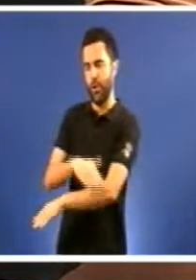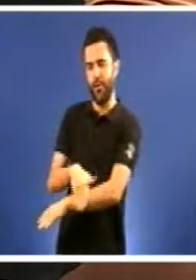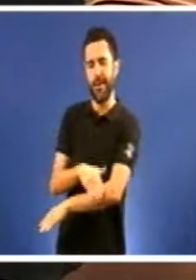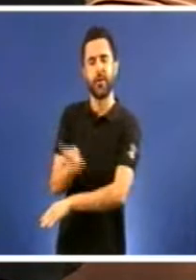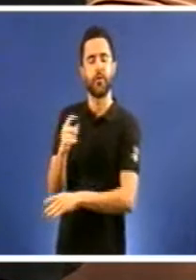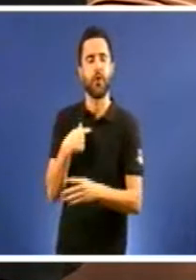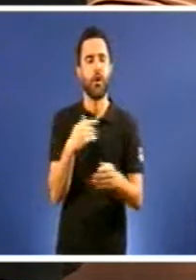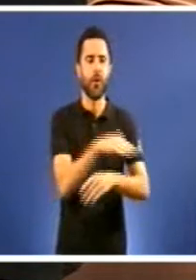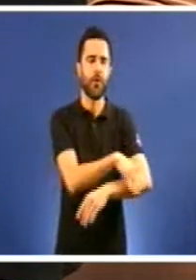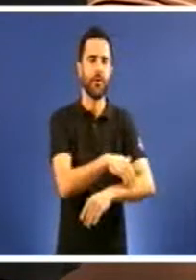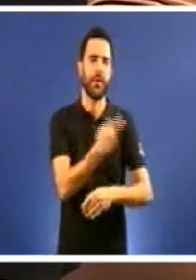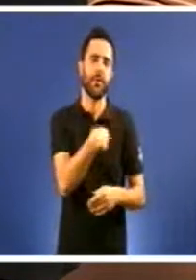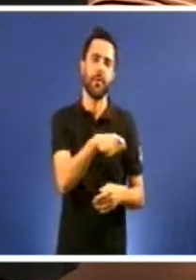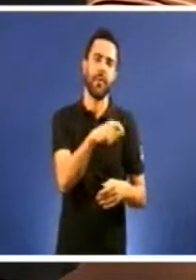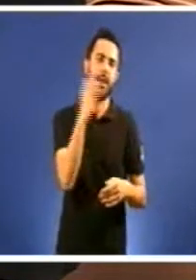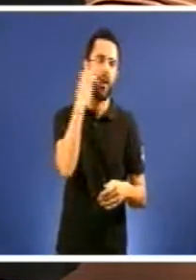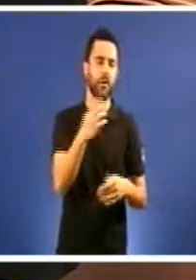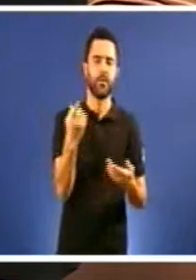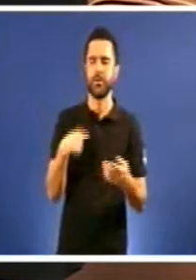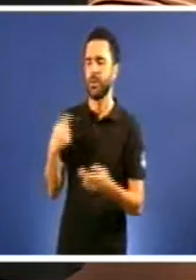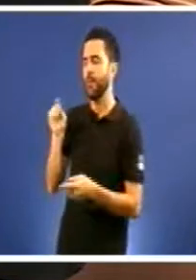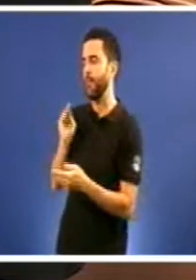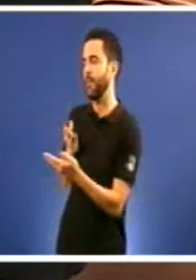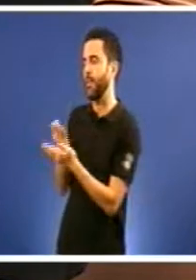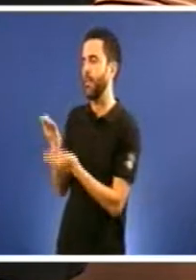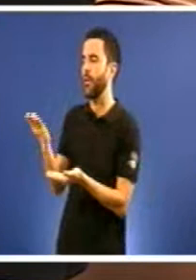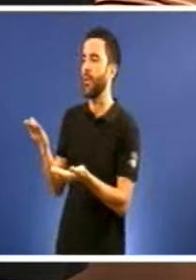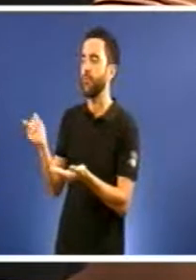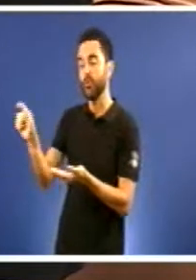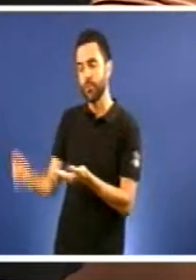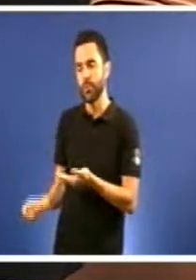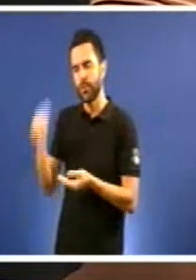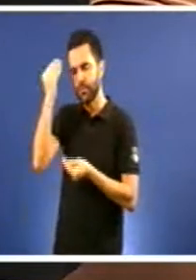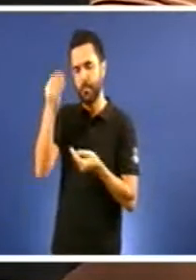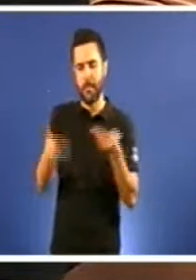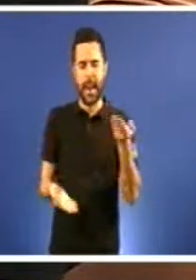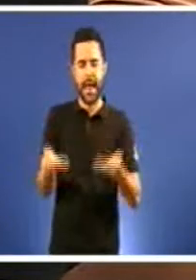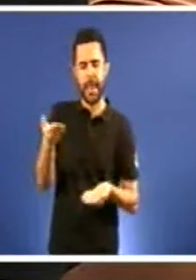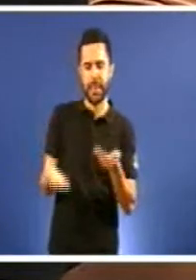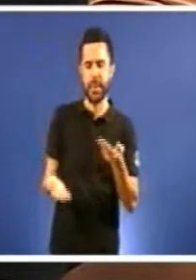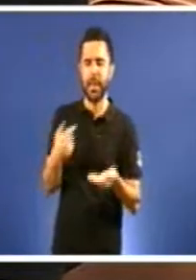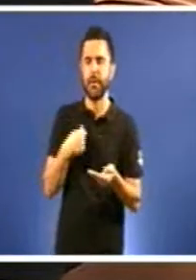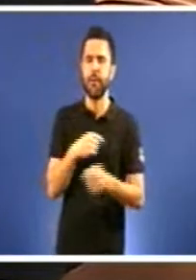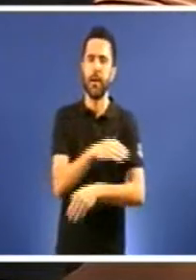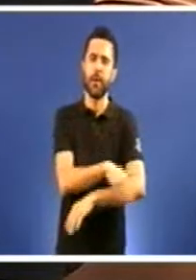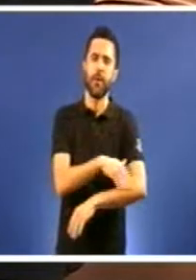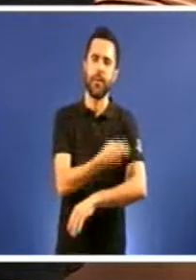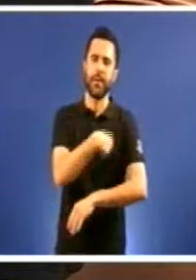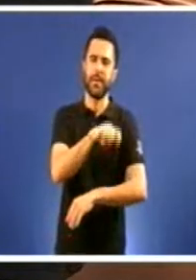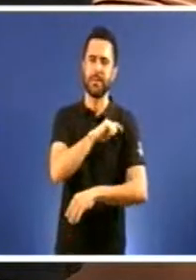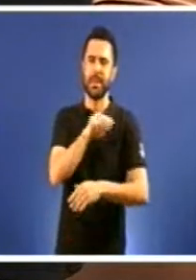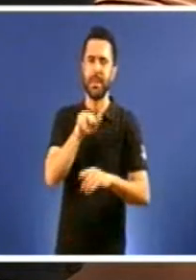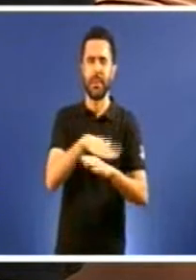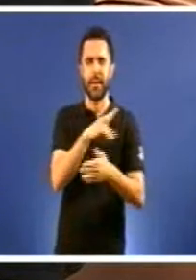fai do que representou ese goberno, o goberno Rajoy, para Galiza. Porque o goberno Rajoy tamén será lembrado como o goberno das